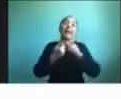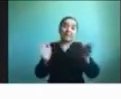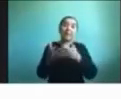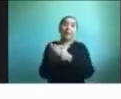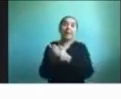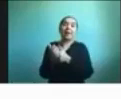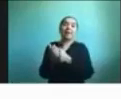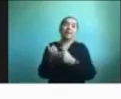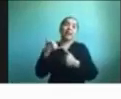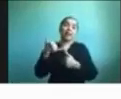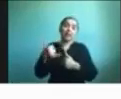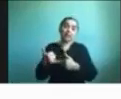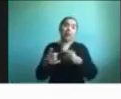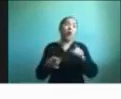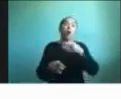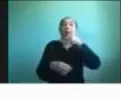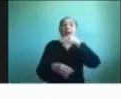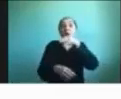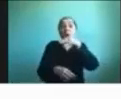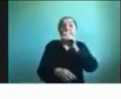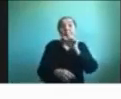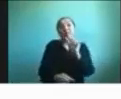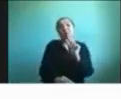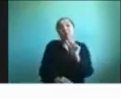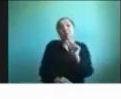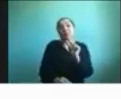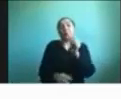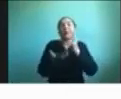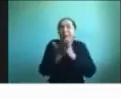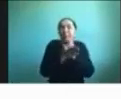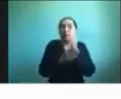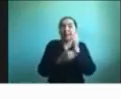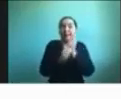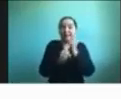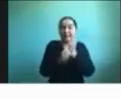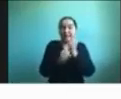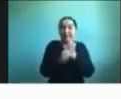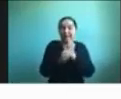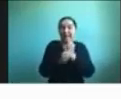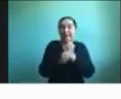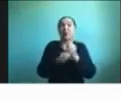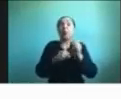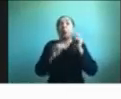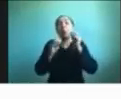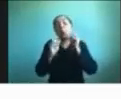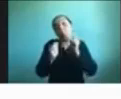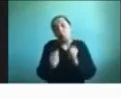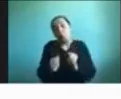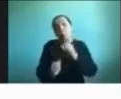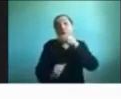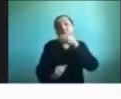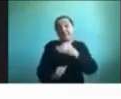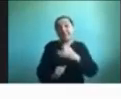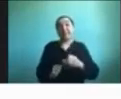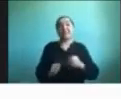algo que estamos recién trabajando, pero solo le podemos adelantar que va a tener muchas sorpresas.